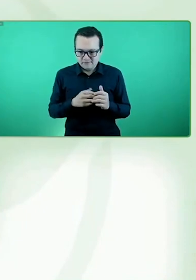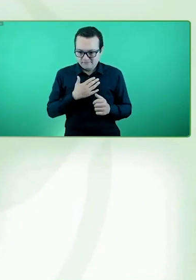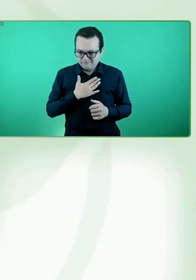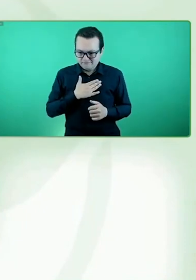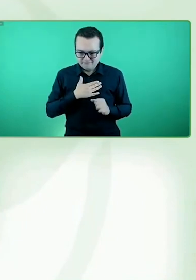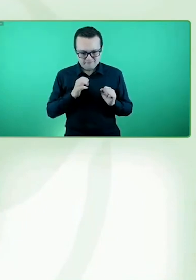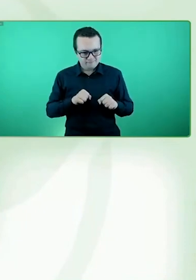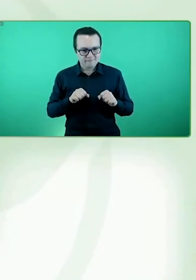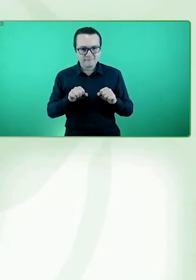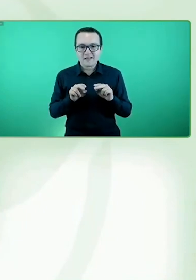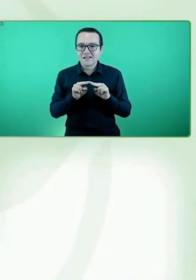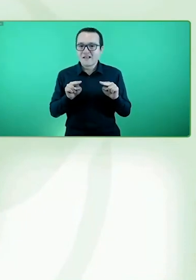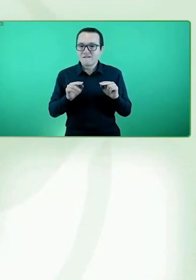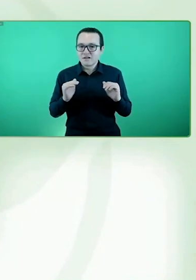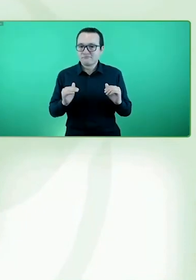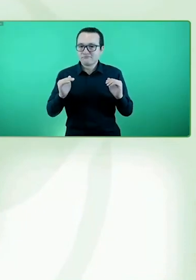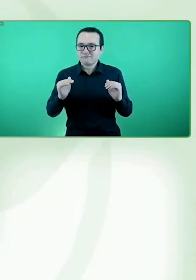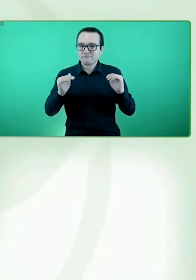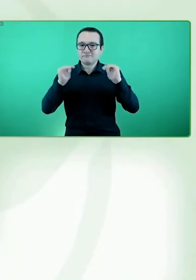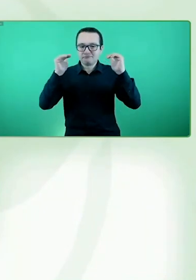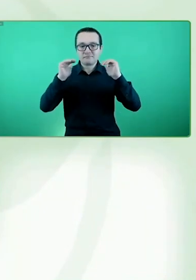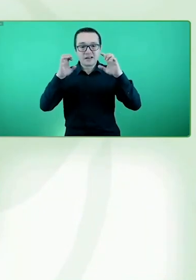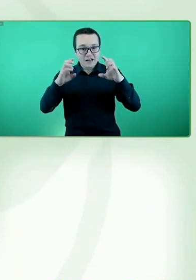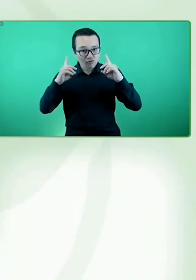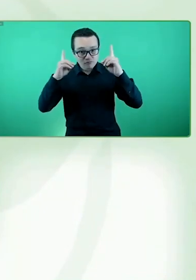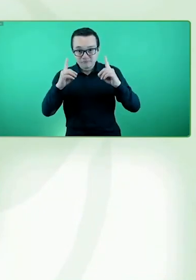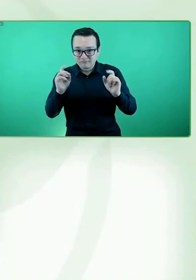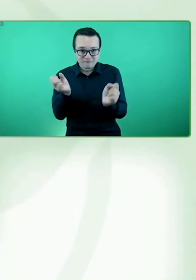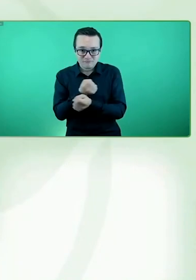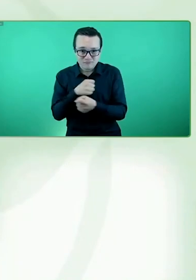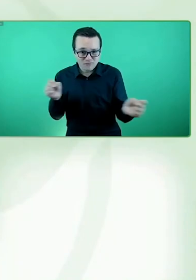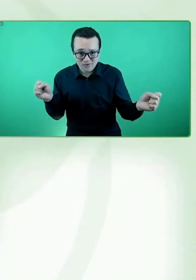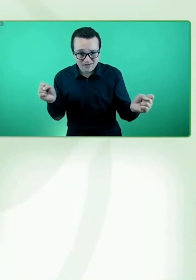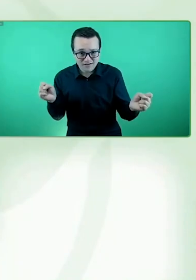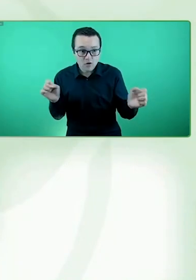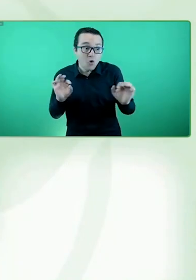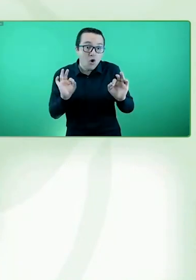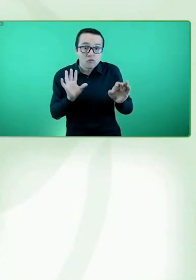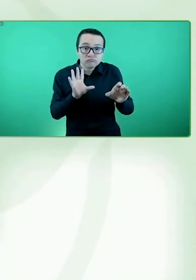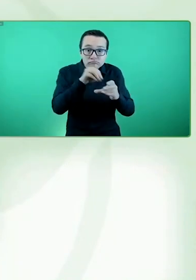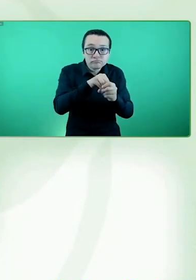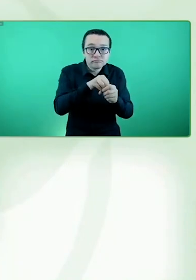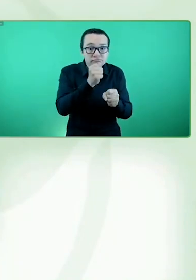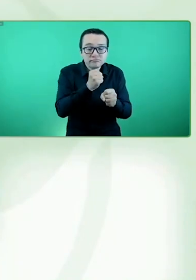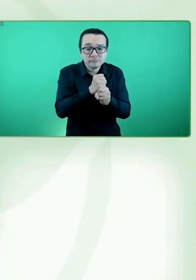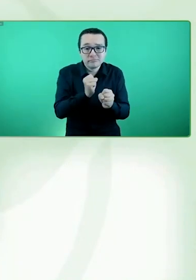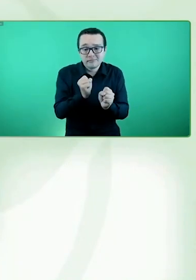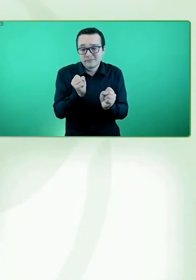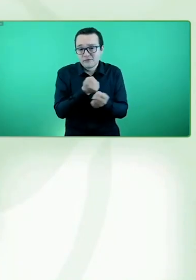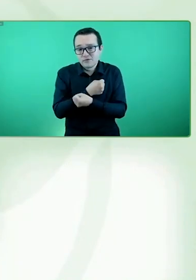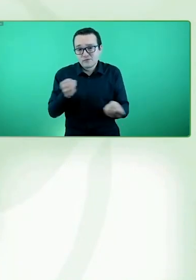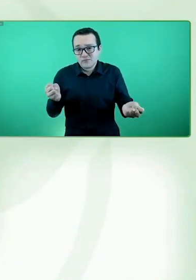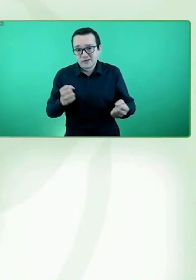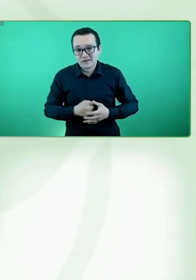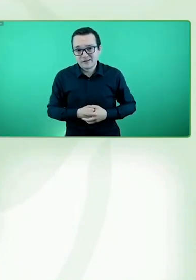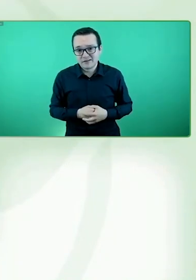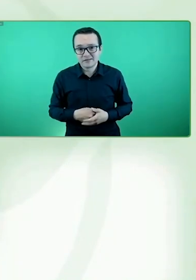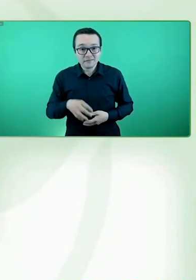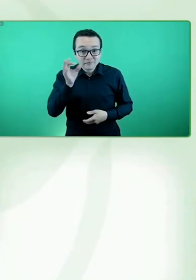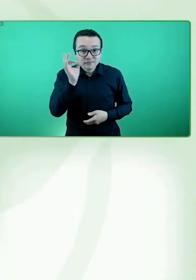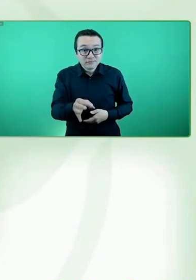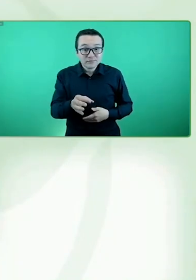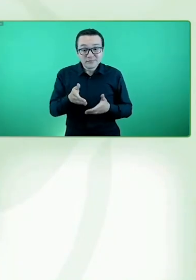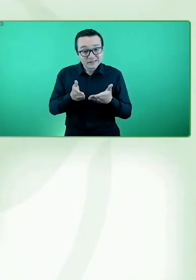un trabajo. El poder reivindicar esos derechos y que sean las propias personas con